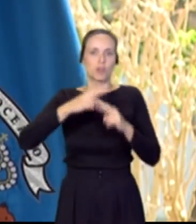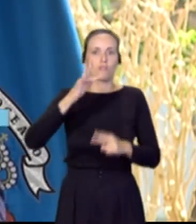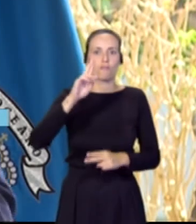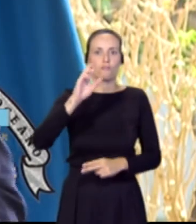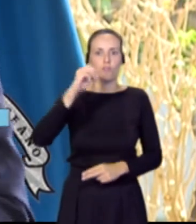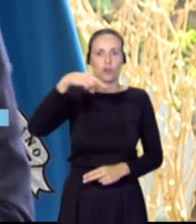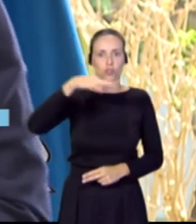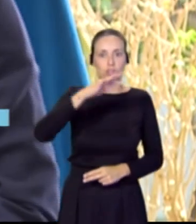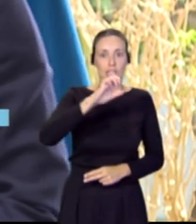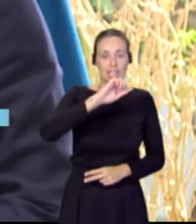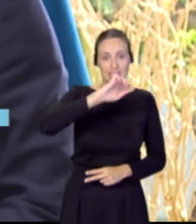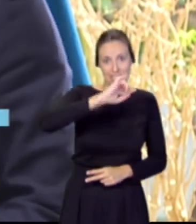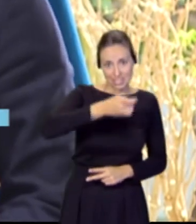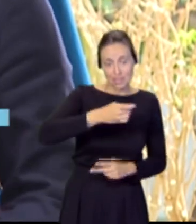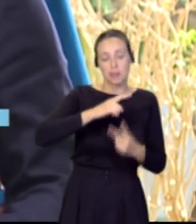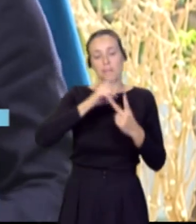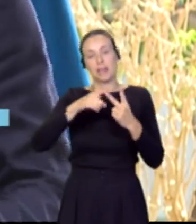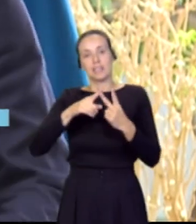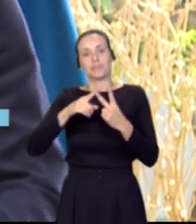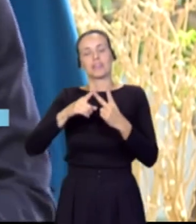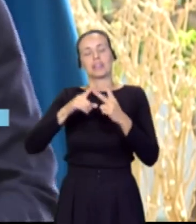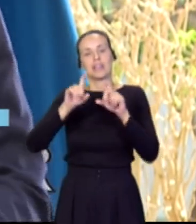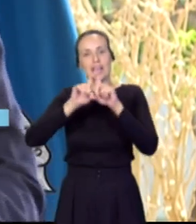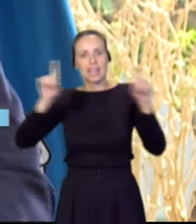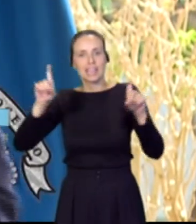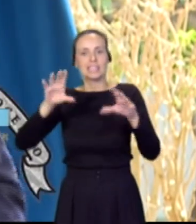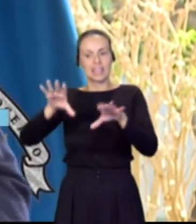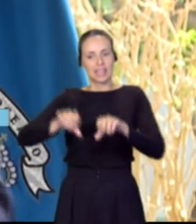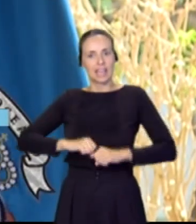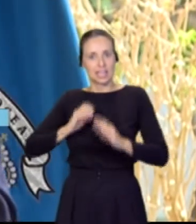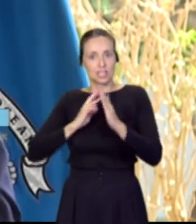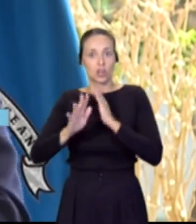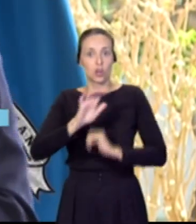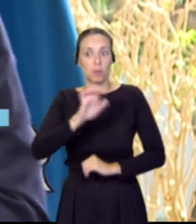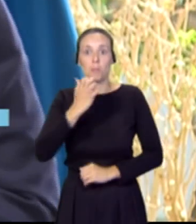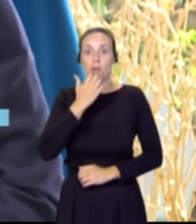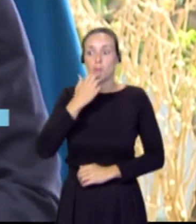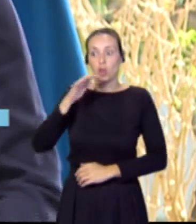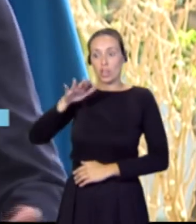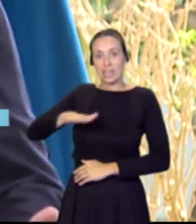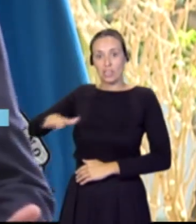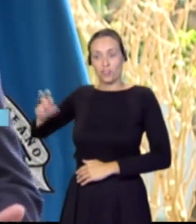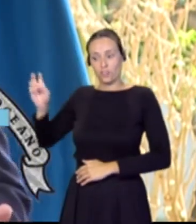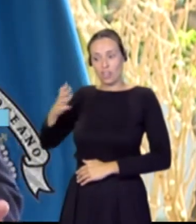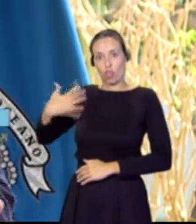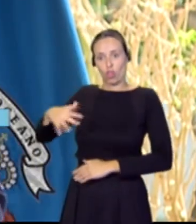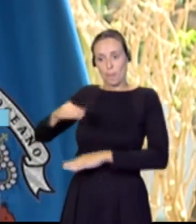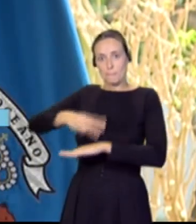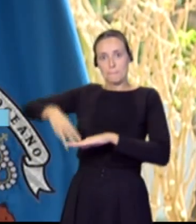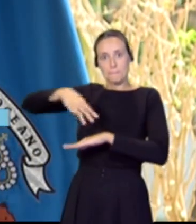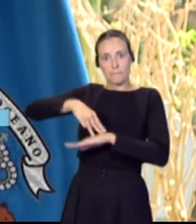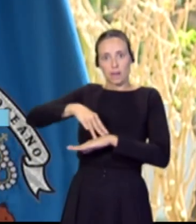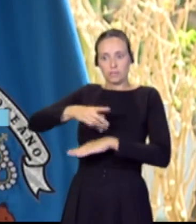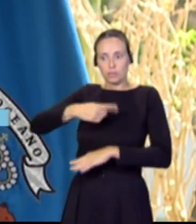tenemos más de mil niños maliense que al final no salen, no se les puede dar el asilo político. España solo tiene que pedir ayuda,